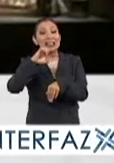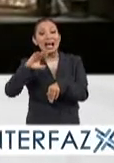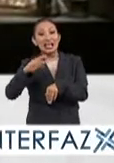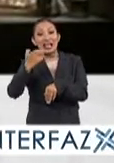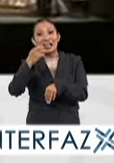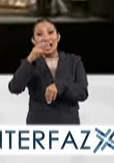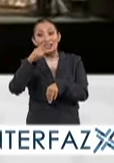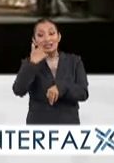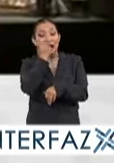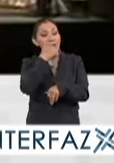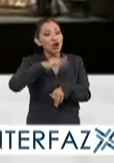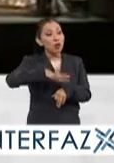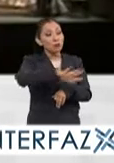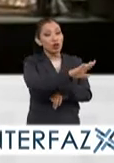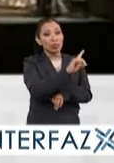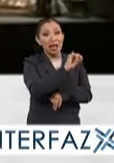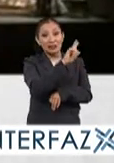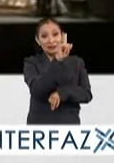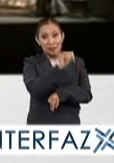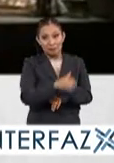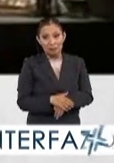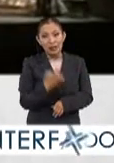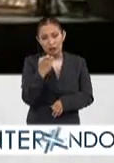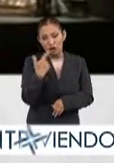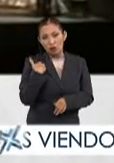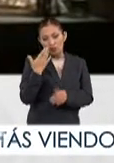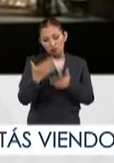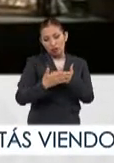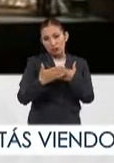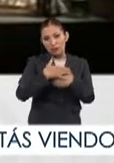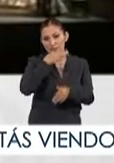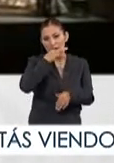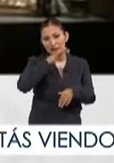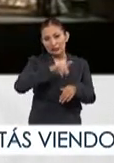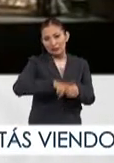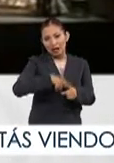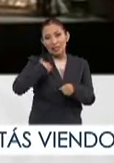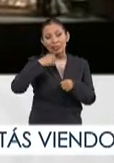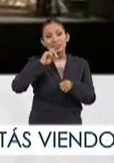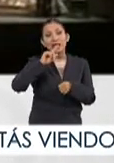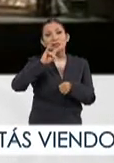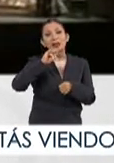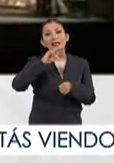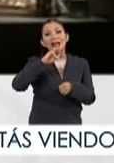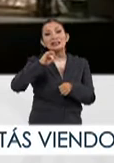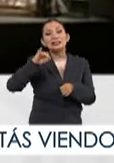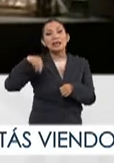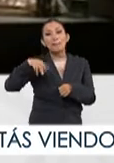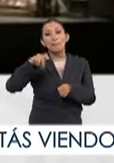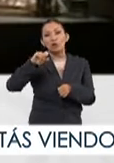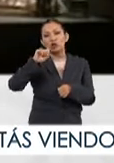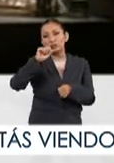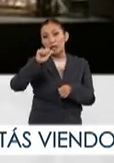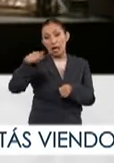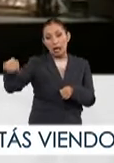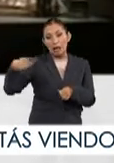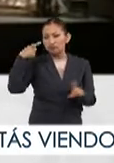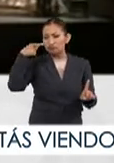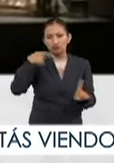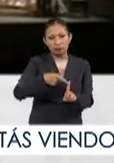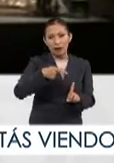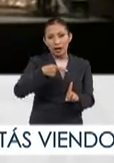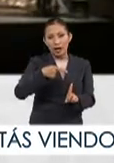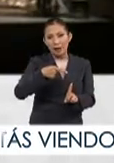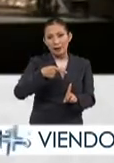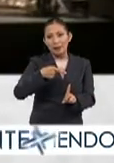más bien a estudiantes de danza esto dentro del marco del festival Despertares Impulsa que tiene el cometido